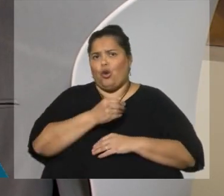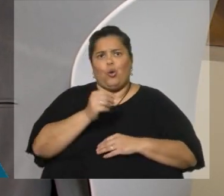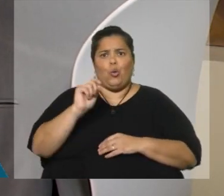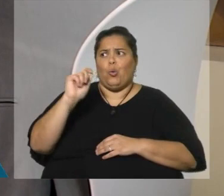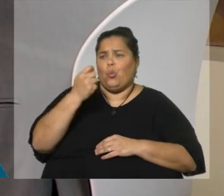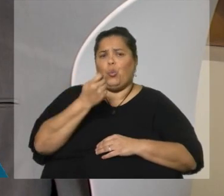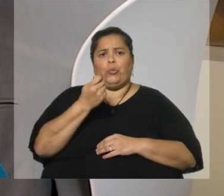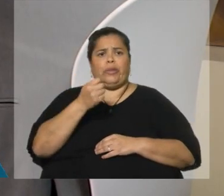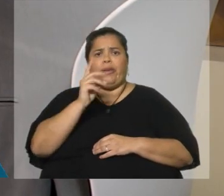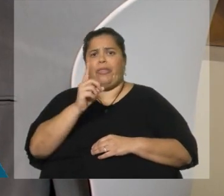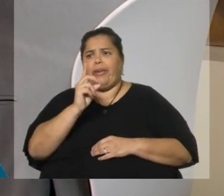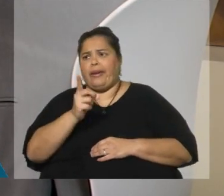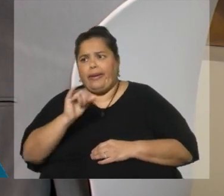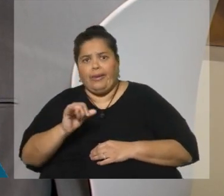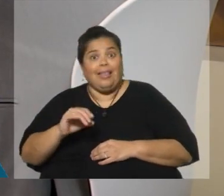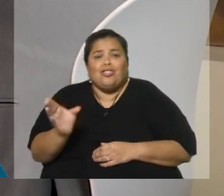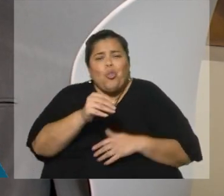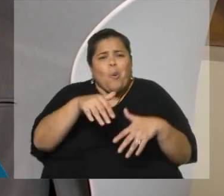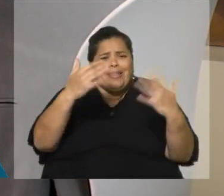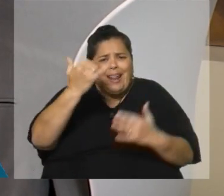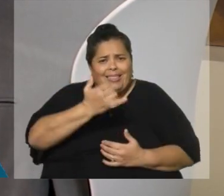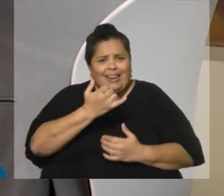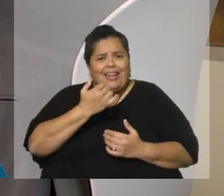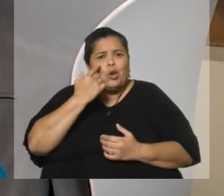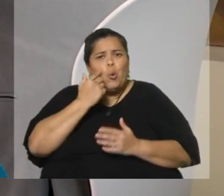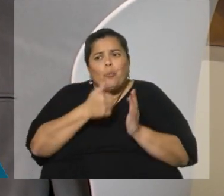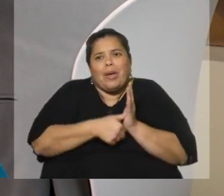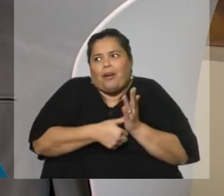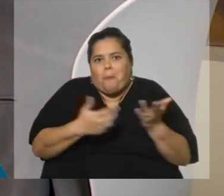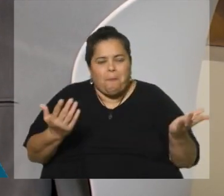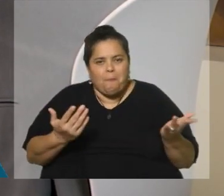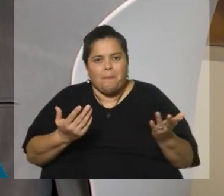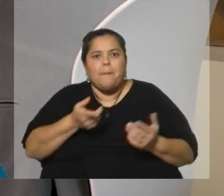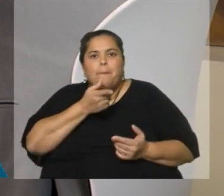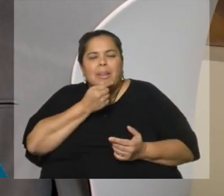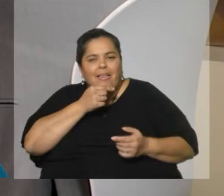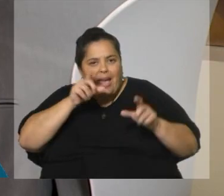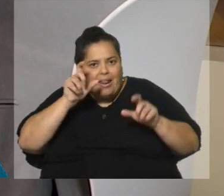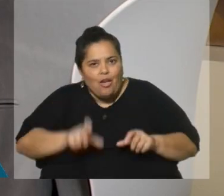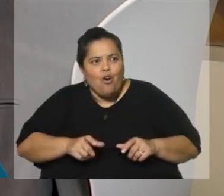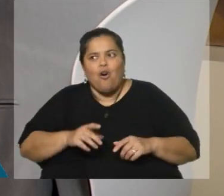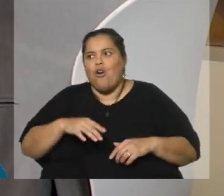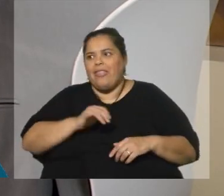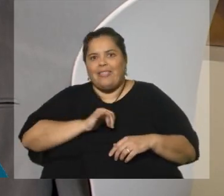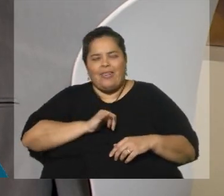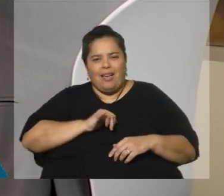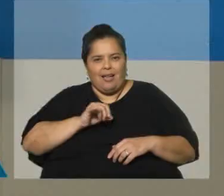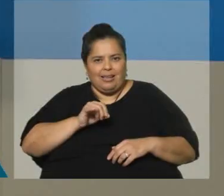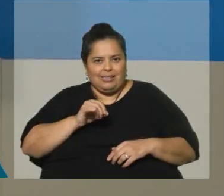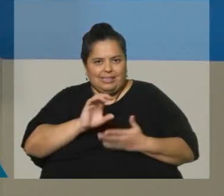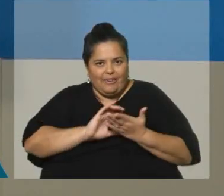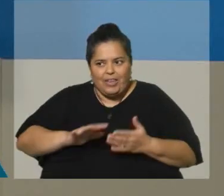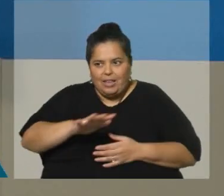la DGI, el que usted quiera, el Ministerio del Interior, que es el que nos da la cédula más. Por supuesto. Identificación civil, o sea. Por supuesto,